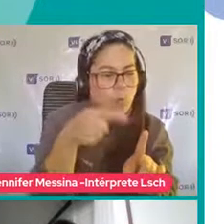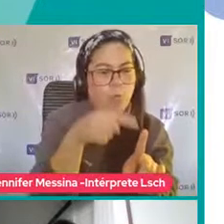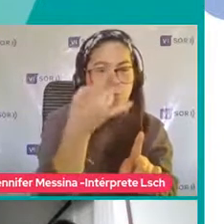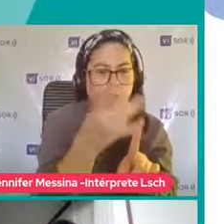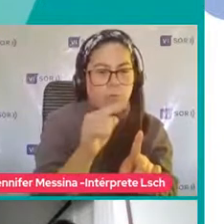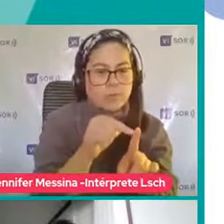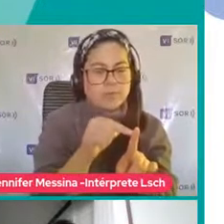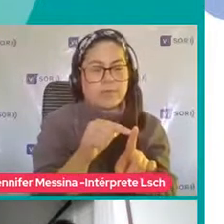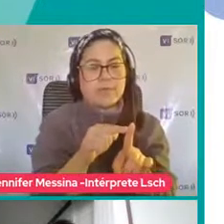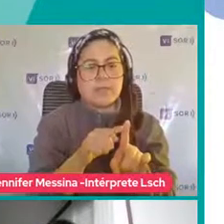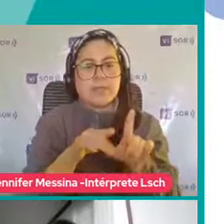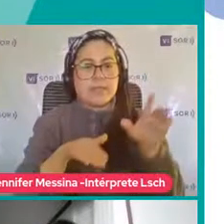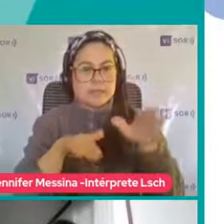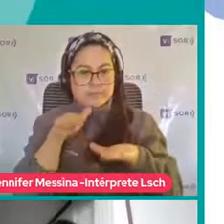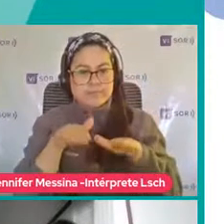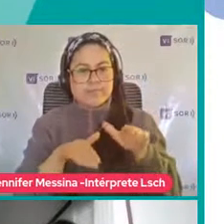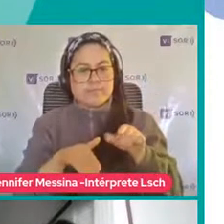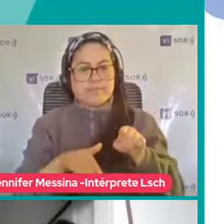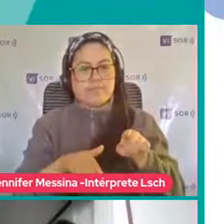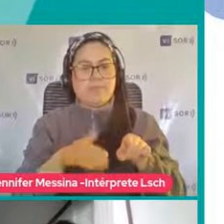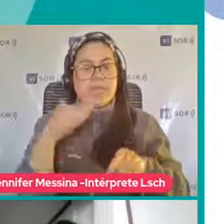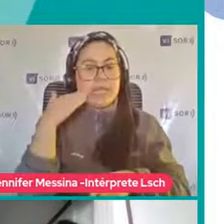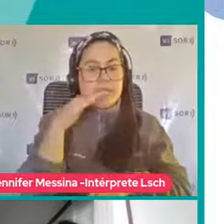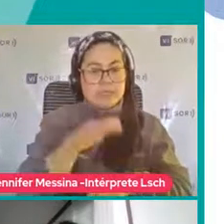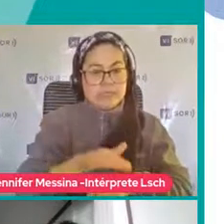estrategias Que utiliza el niño